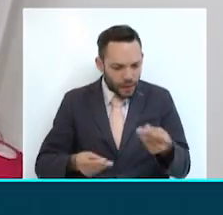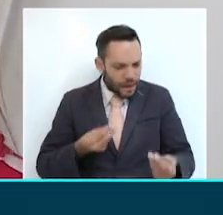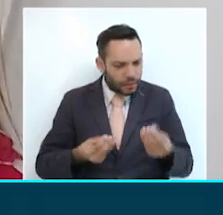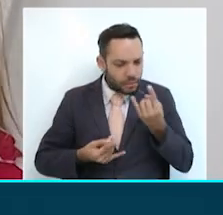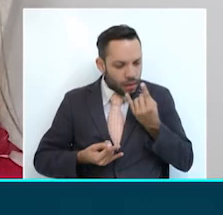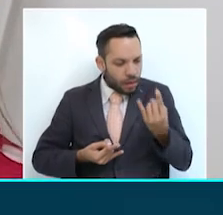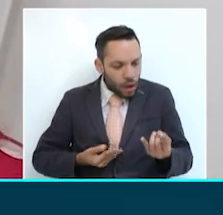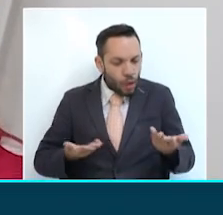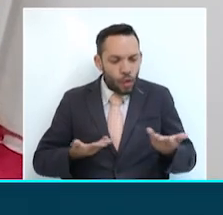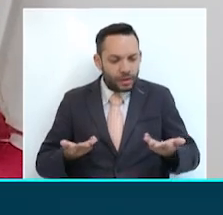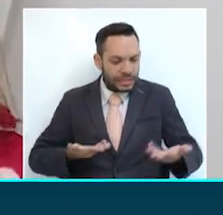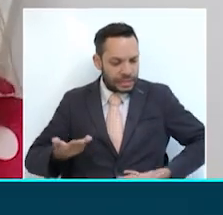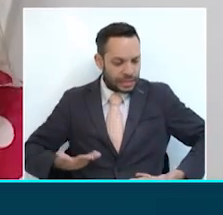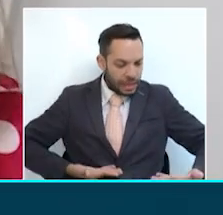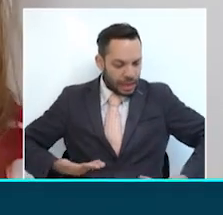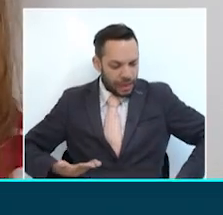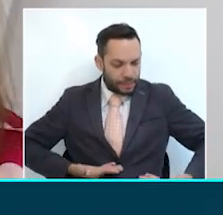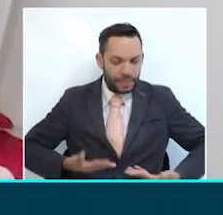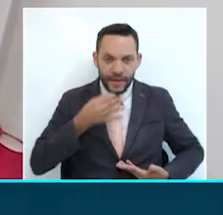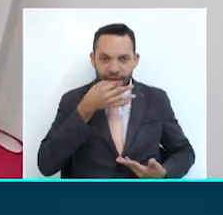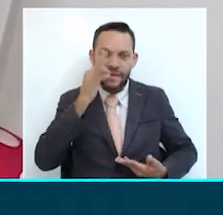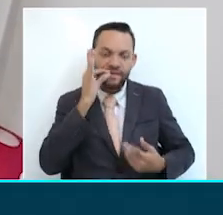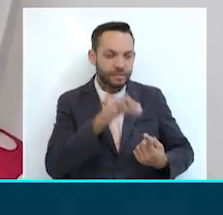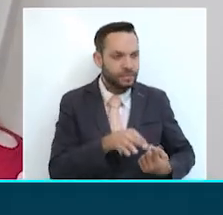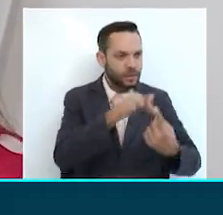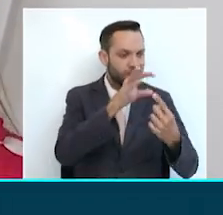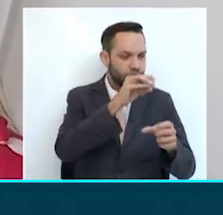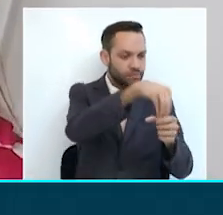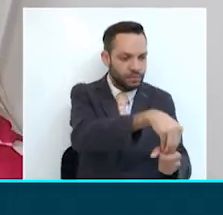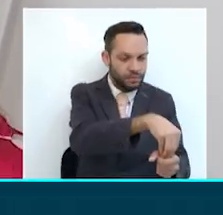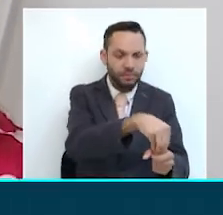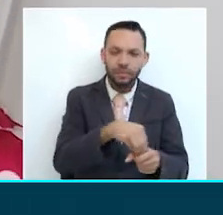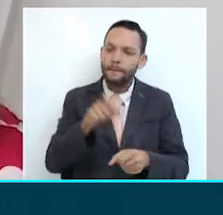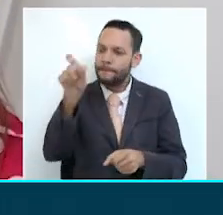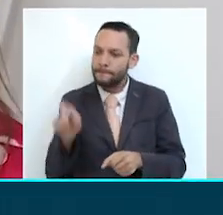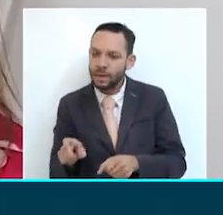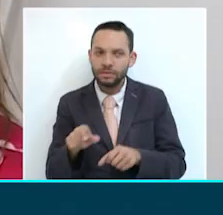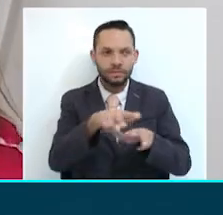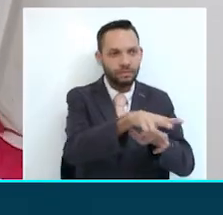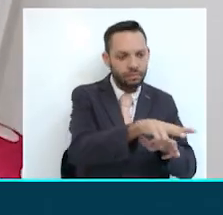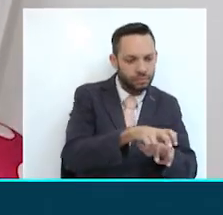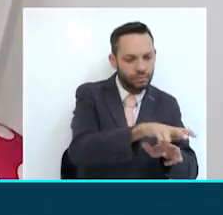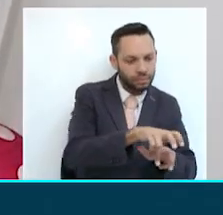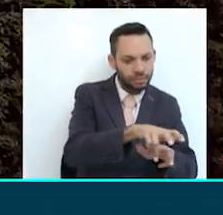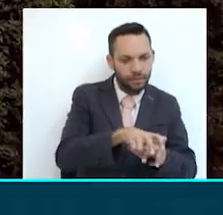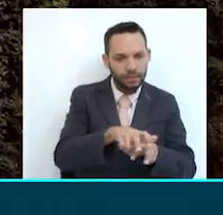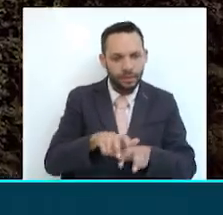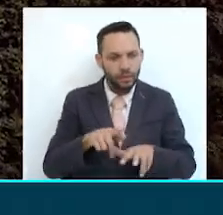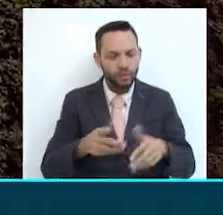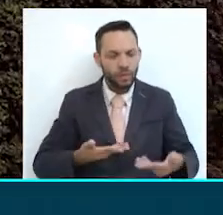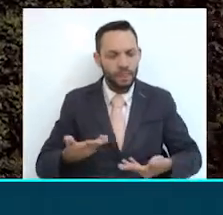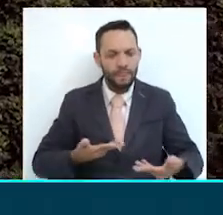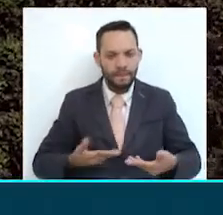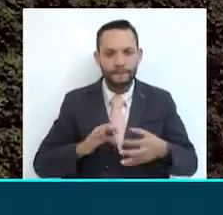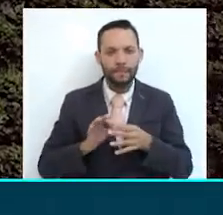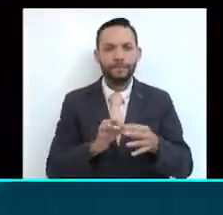irse a meter a una tienda de café especial o de buscar a un productor que se lo encuentren, que se topen con el productor y con la tienda. Habrá una